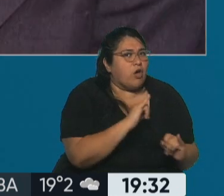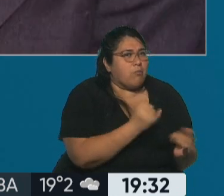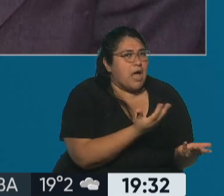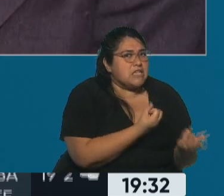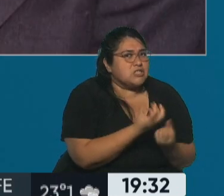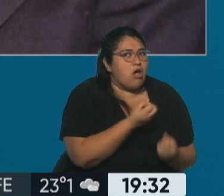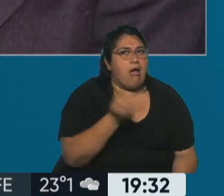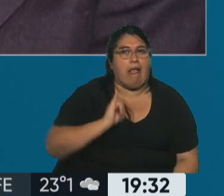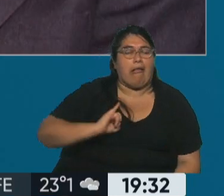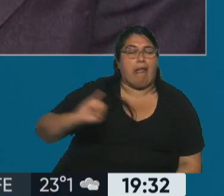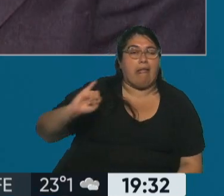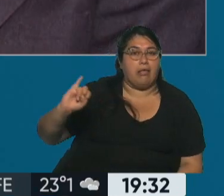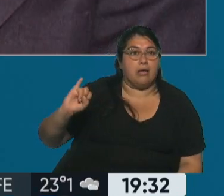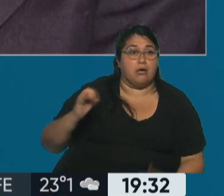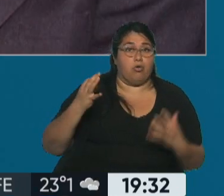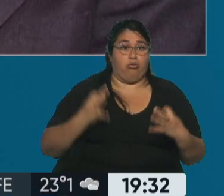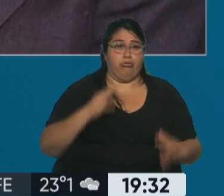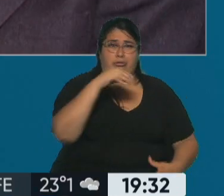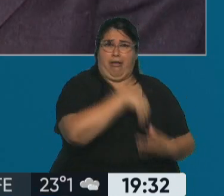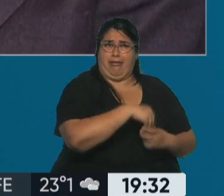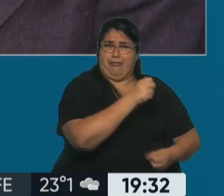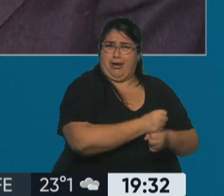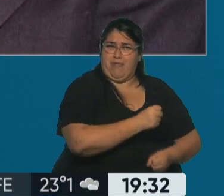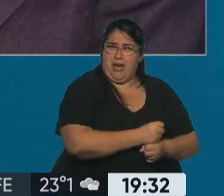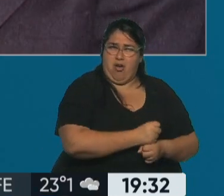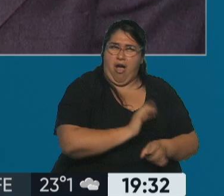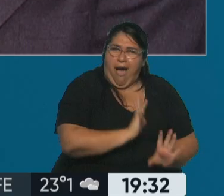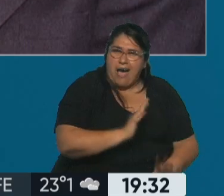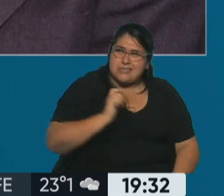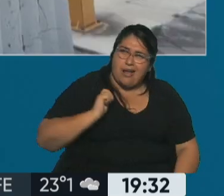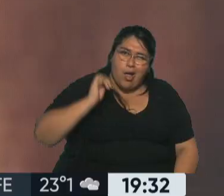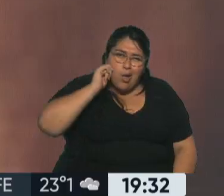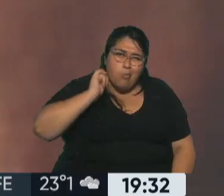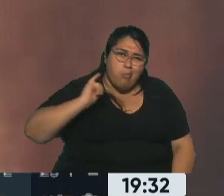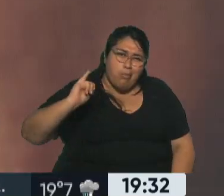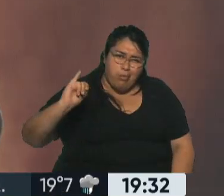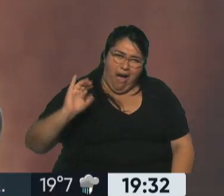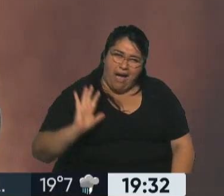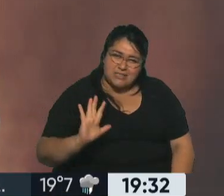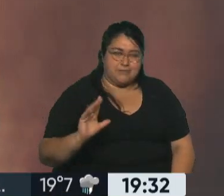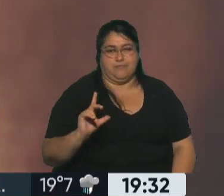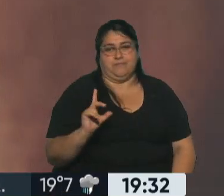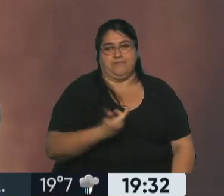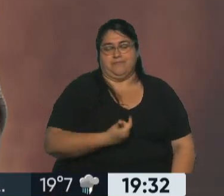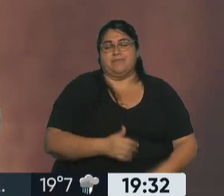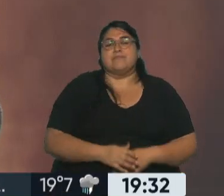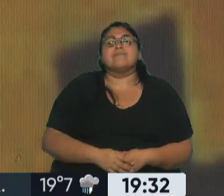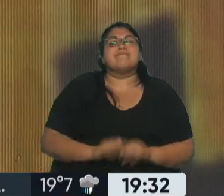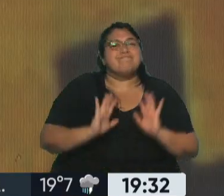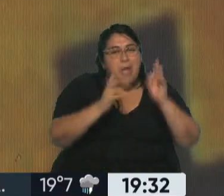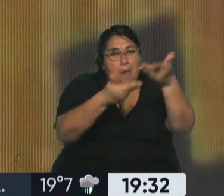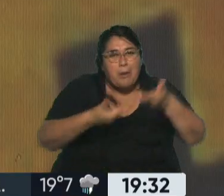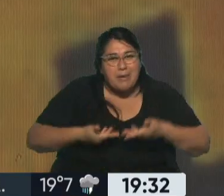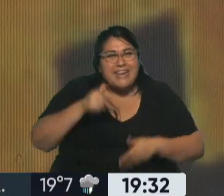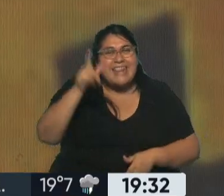un diplomático del gobierno de Estados Unidos pasando la información al gobierno cubano. Muy bien. Bienvenida, Leticia.